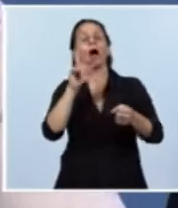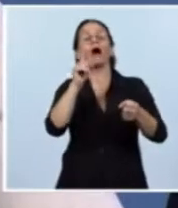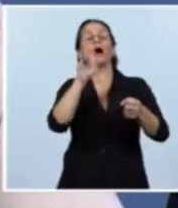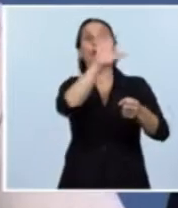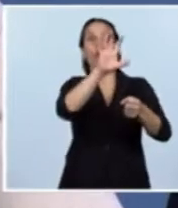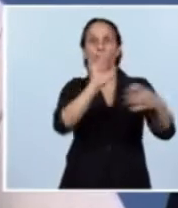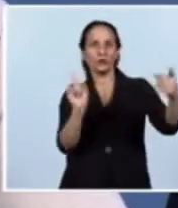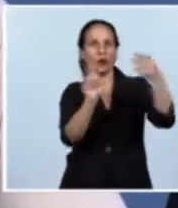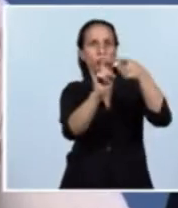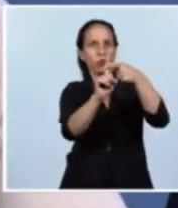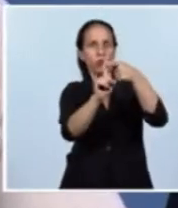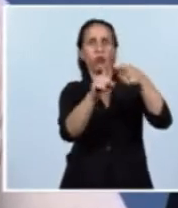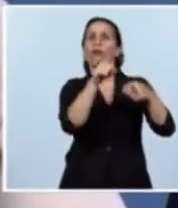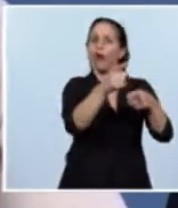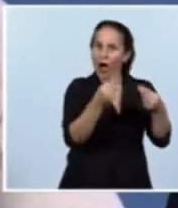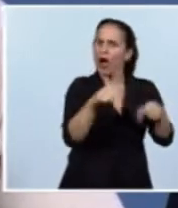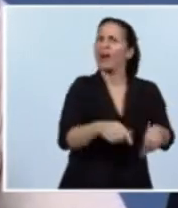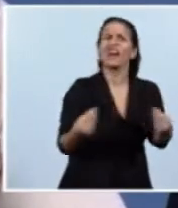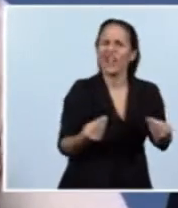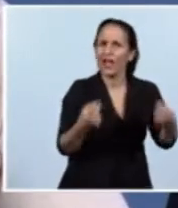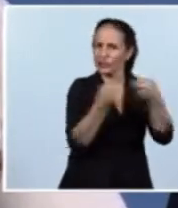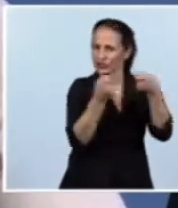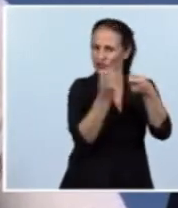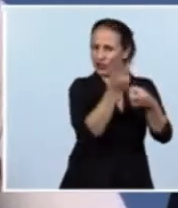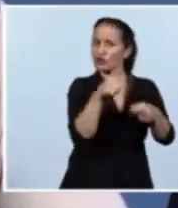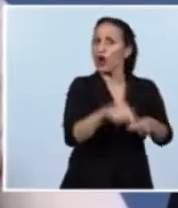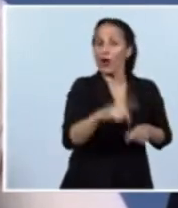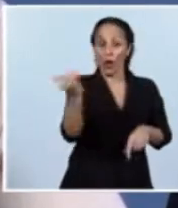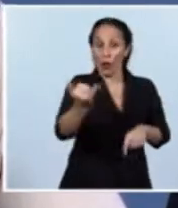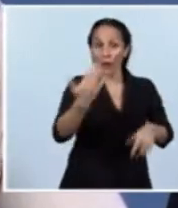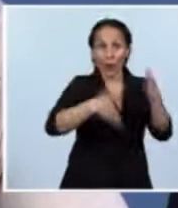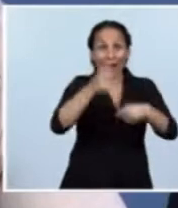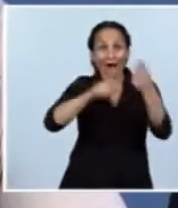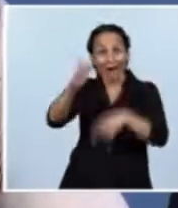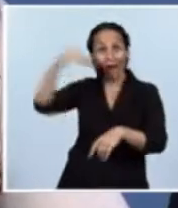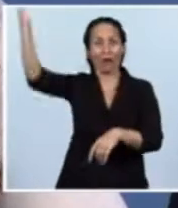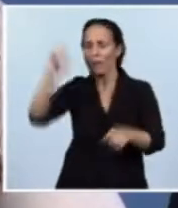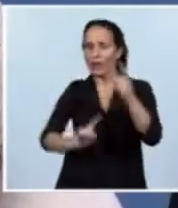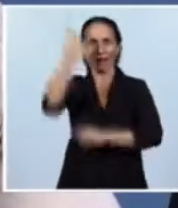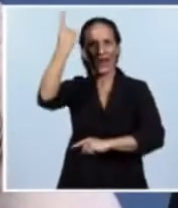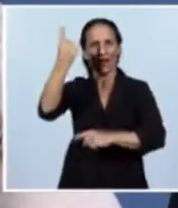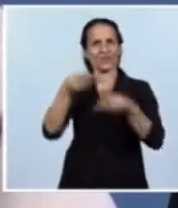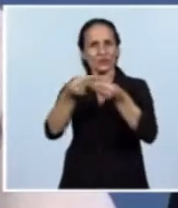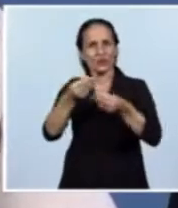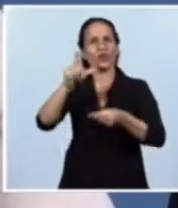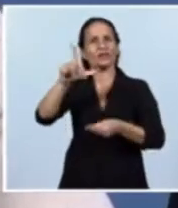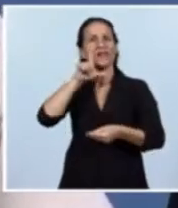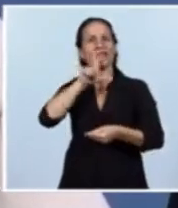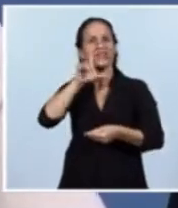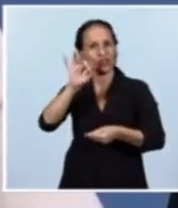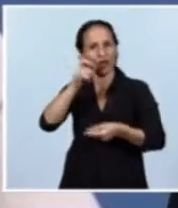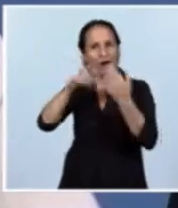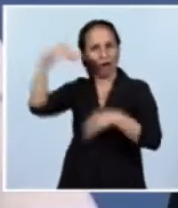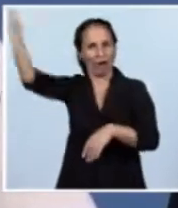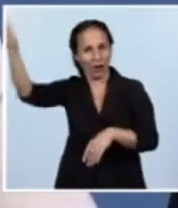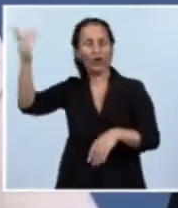asociaron y estamos llevando hoy, este jueves, la primera exportación de litio, como también va a salir la primera